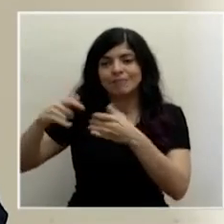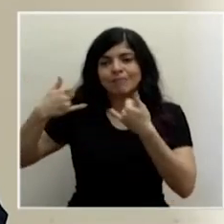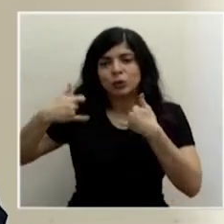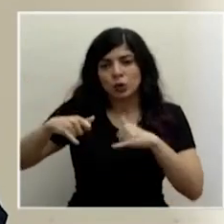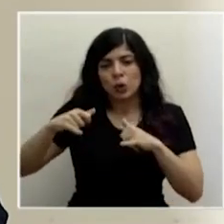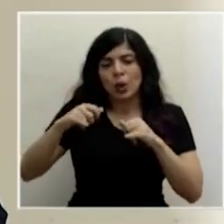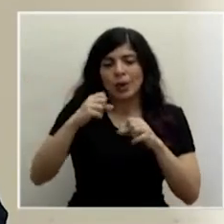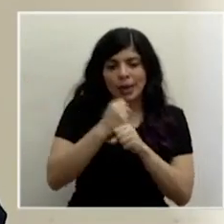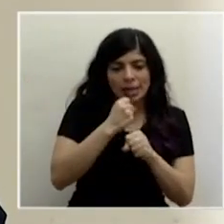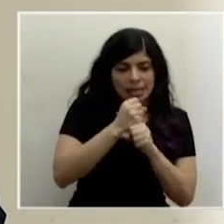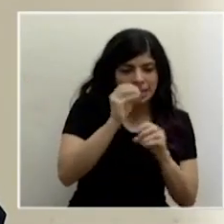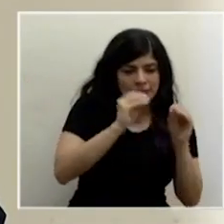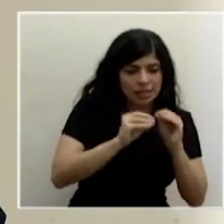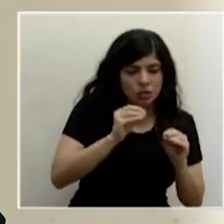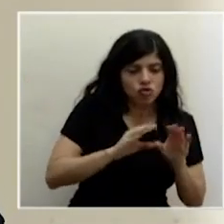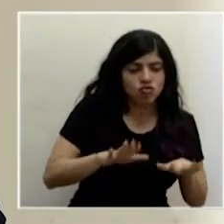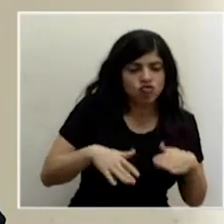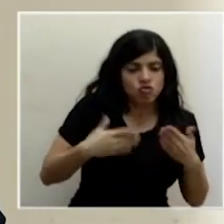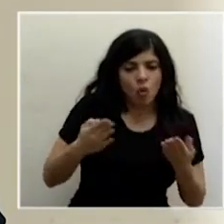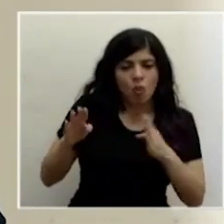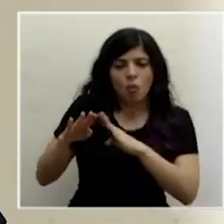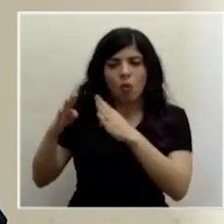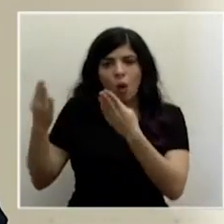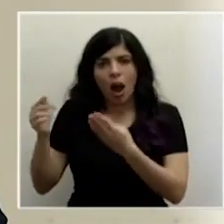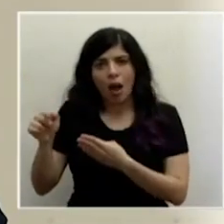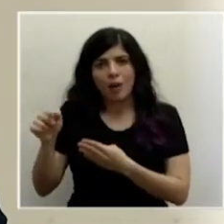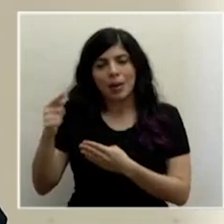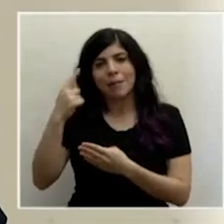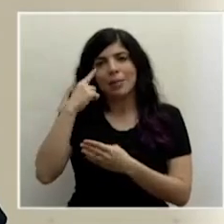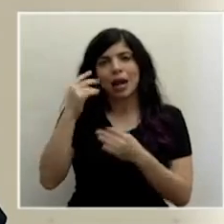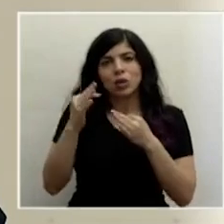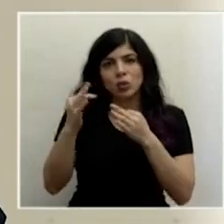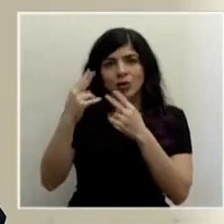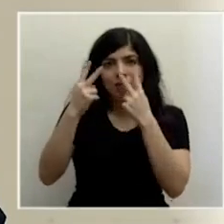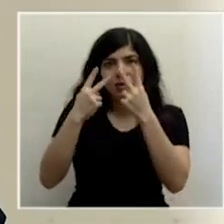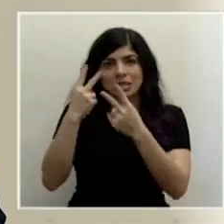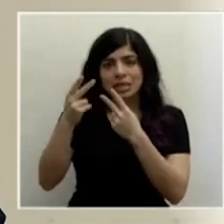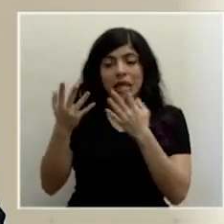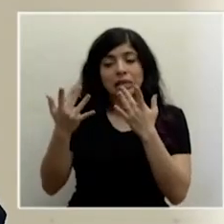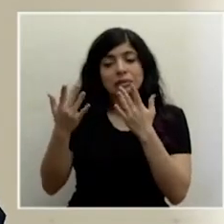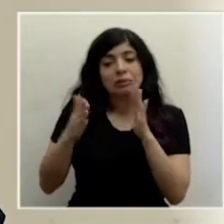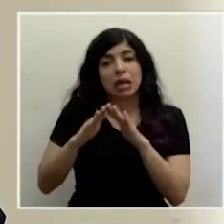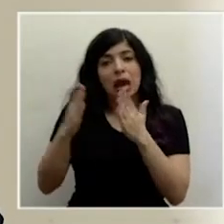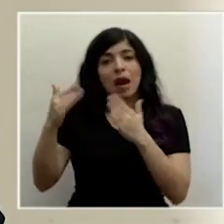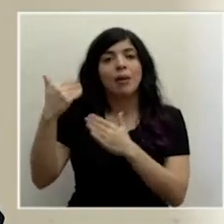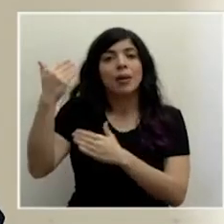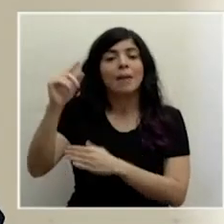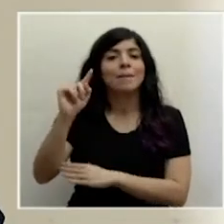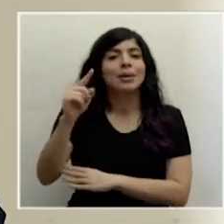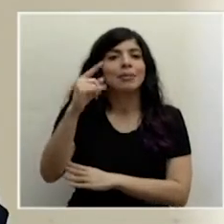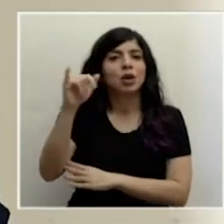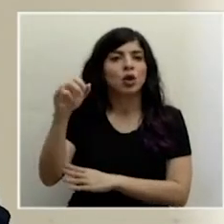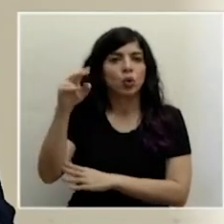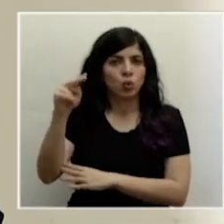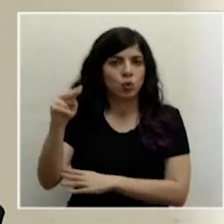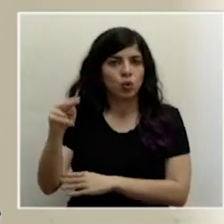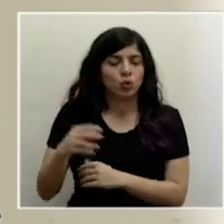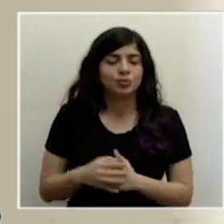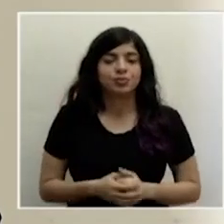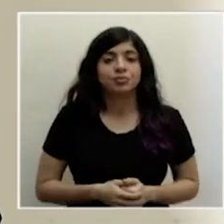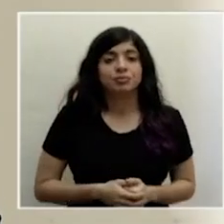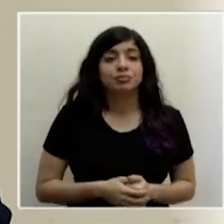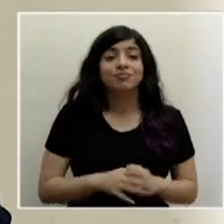poderlas abrir al turista y al visitante a partir del primero de junio. Las actividades